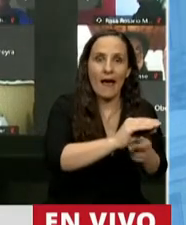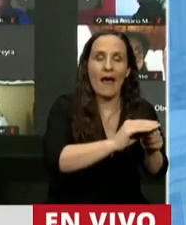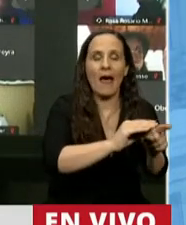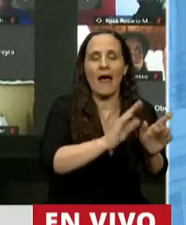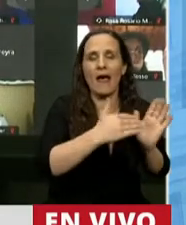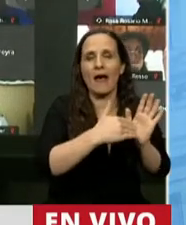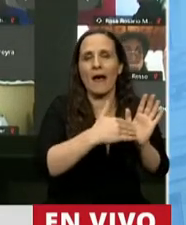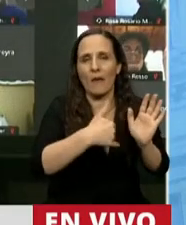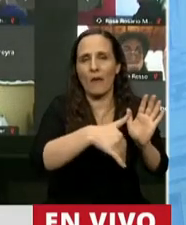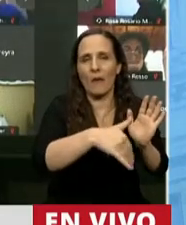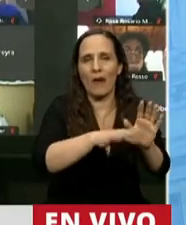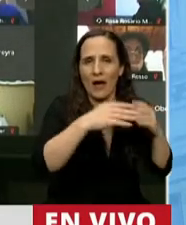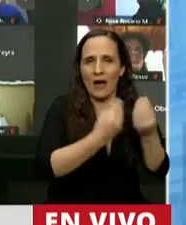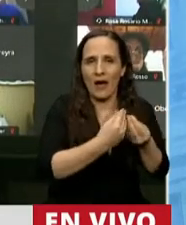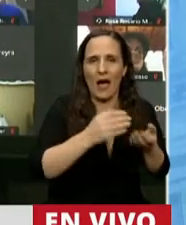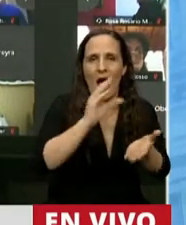acuerda.